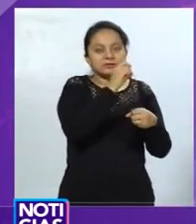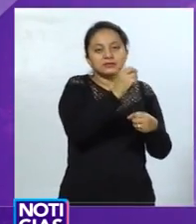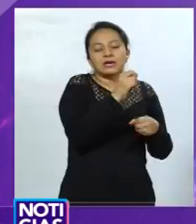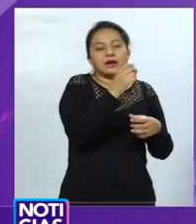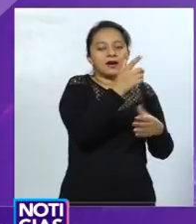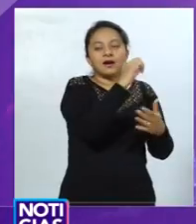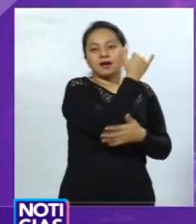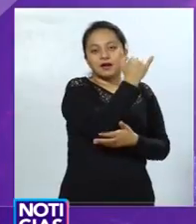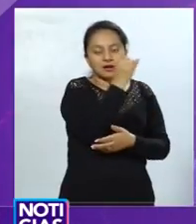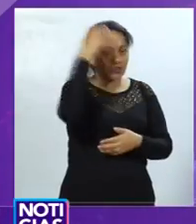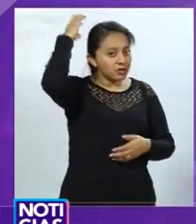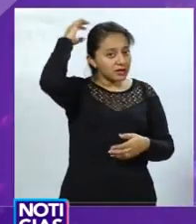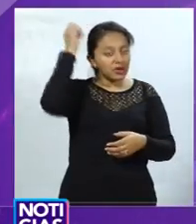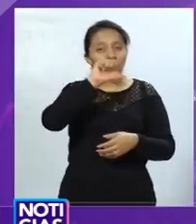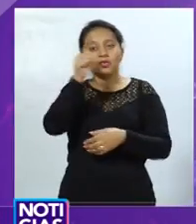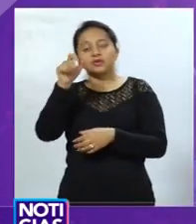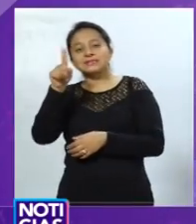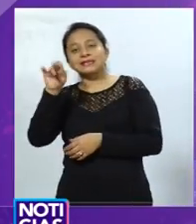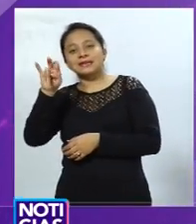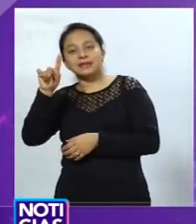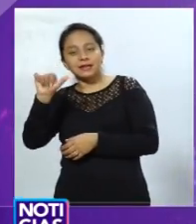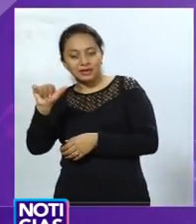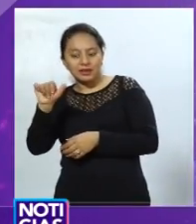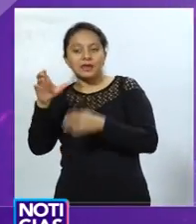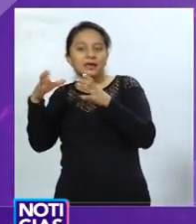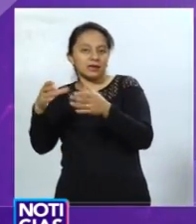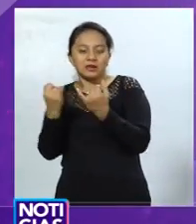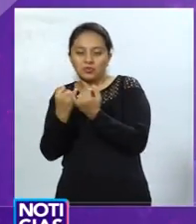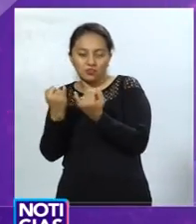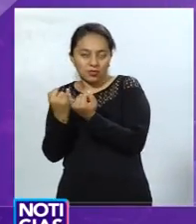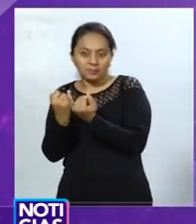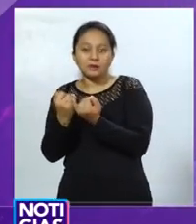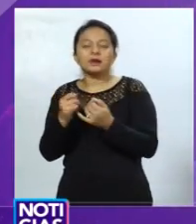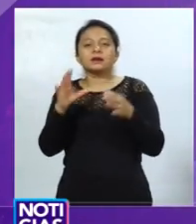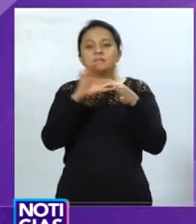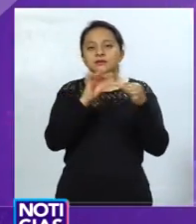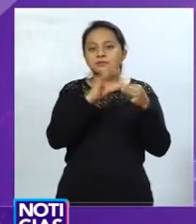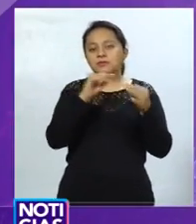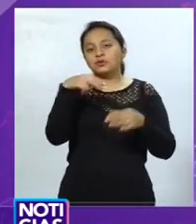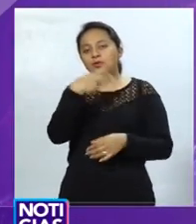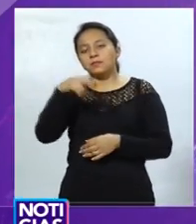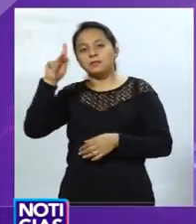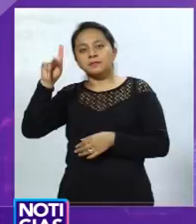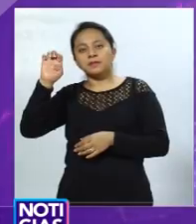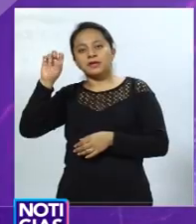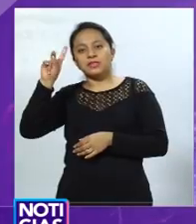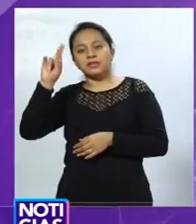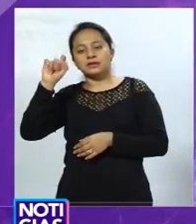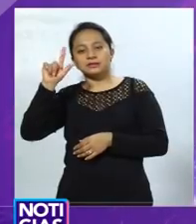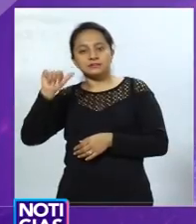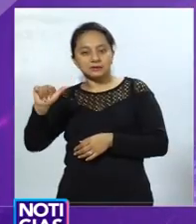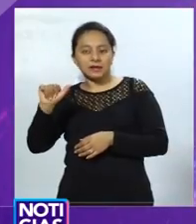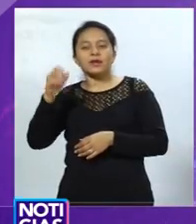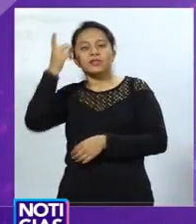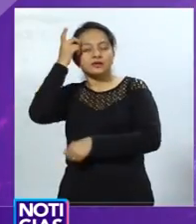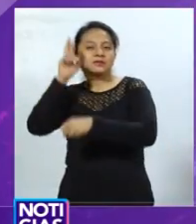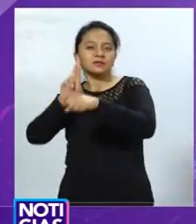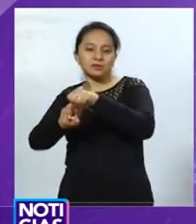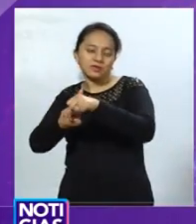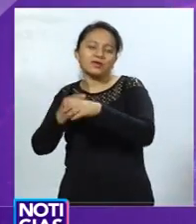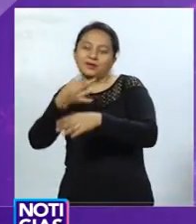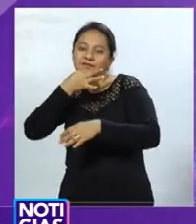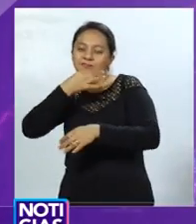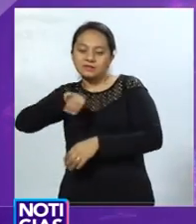Cenea. Entrevistado en exclusiva a este respecto, Alejandro Pedraza Montes, director del Patronato de las Fiestas de Querétaro, detalló que el nacimiento